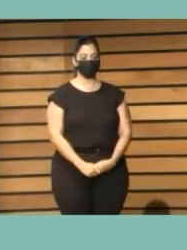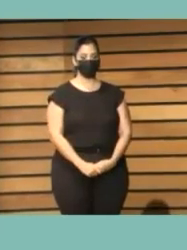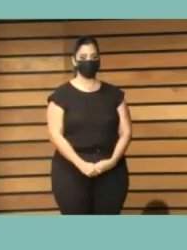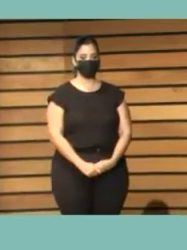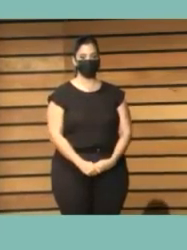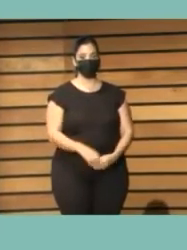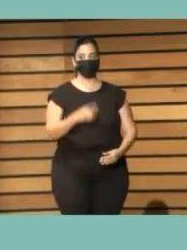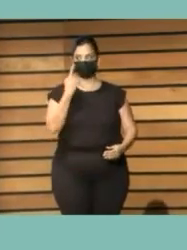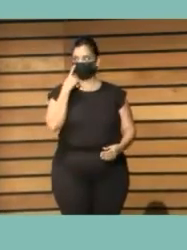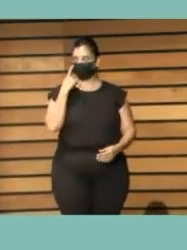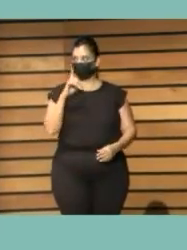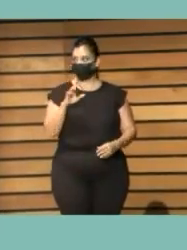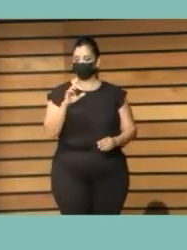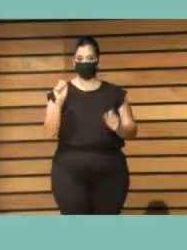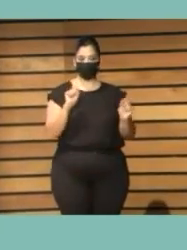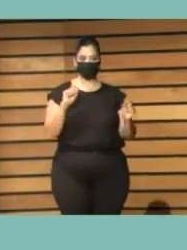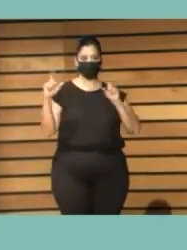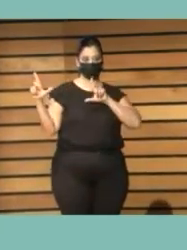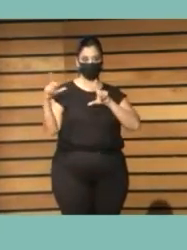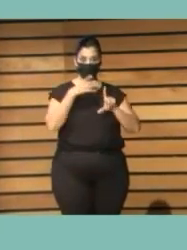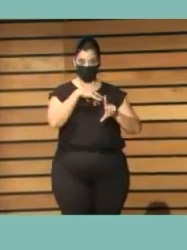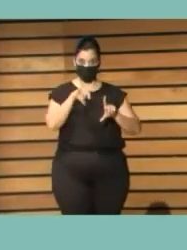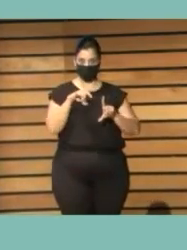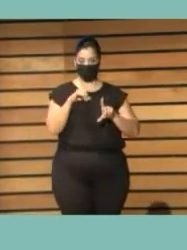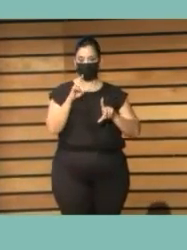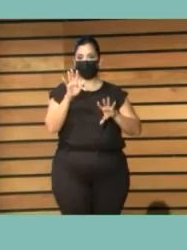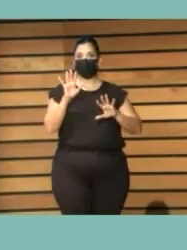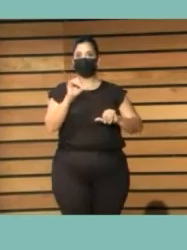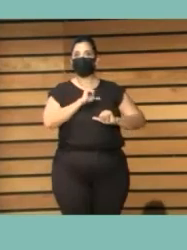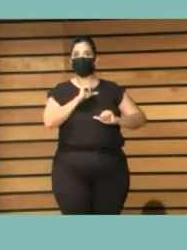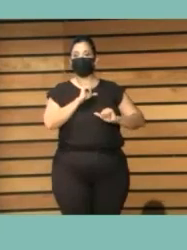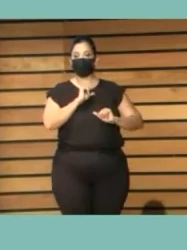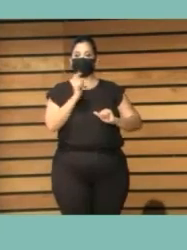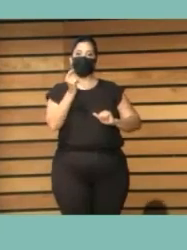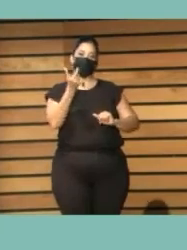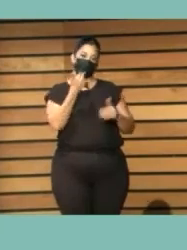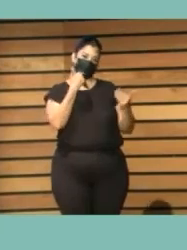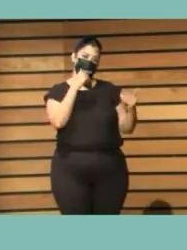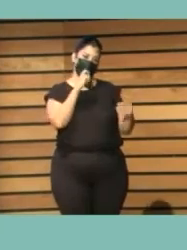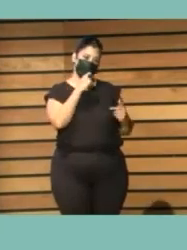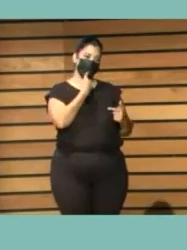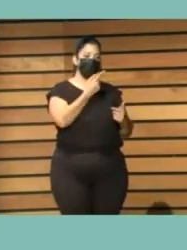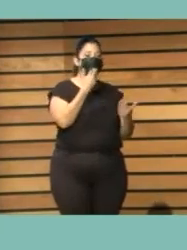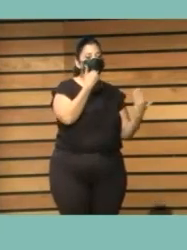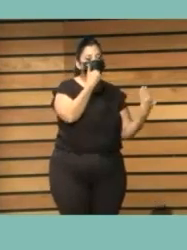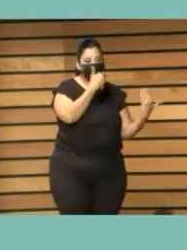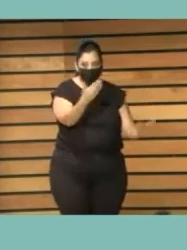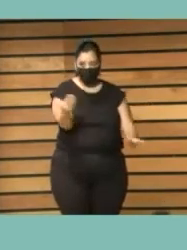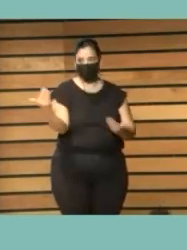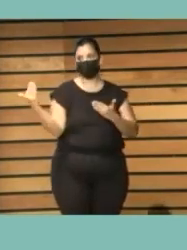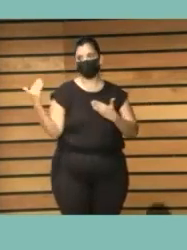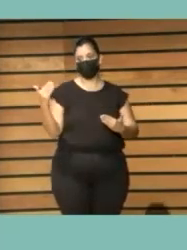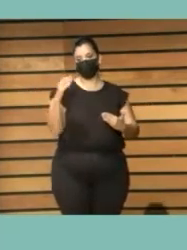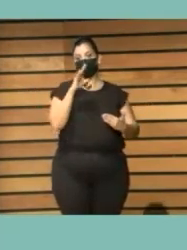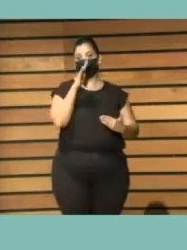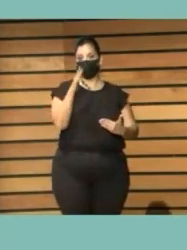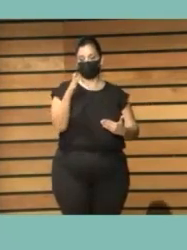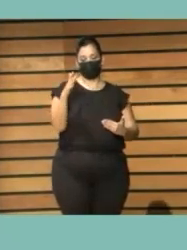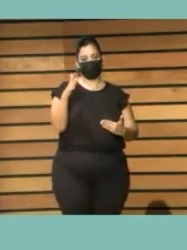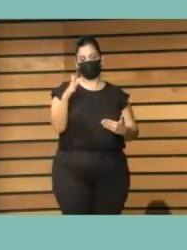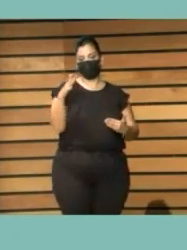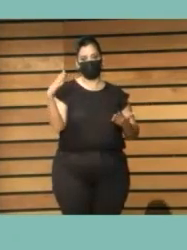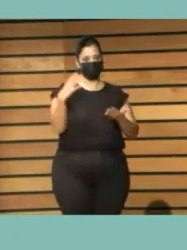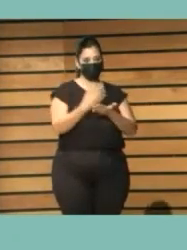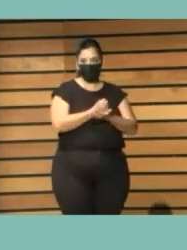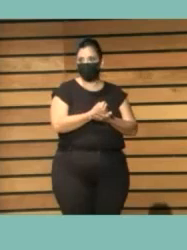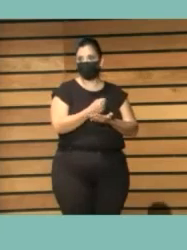A ver si ponen la presentación y mientras la ponen, gracias. Gracias a todas las personas que han hecho posible